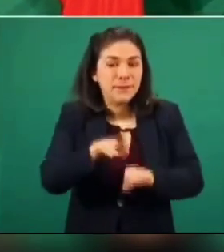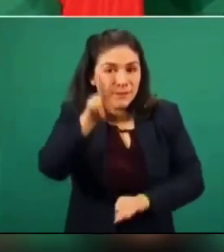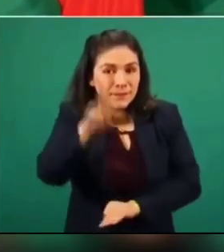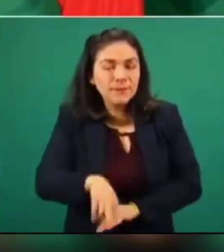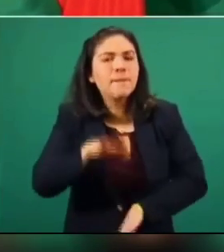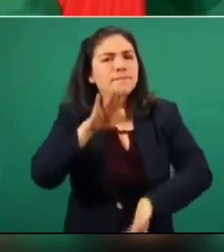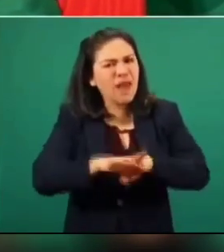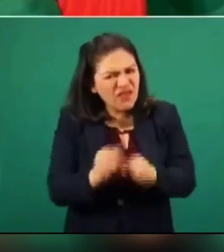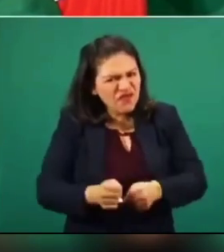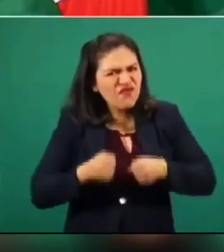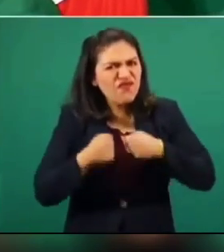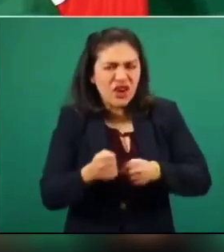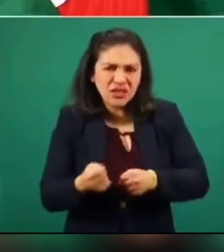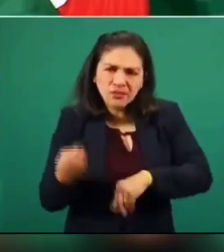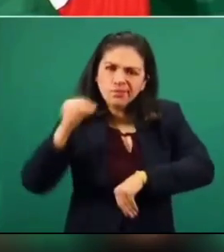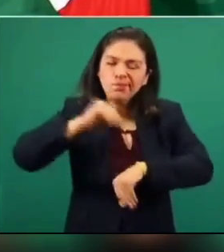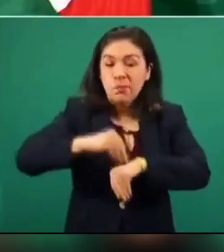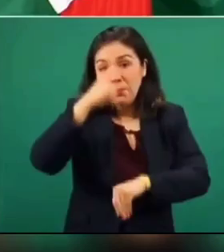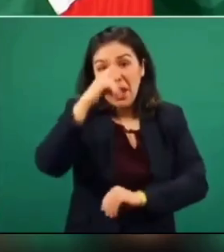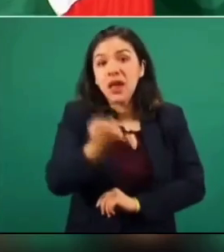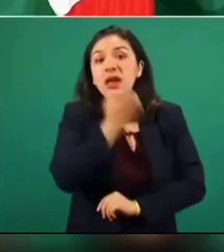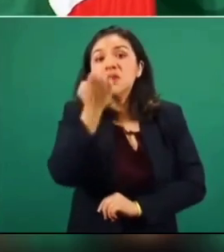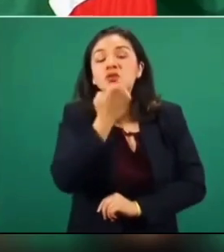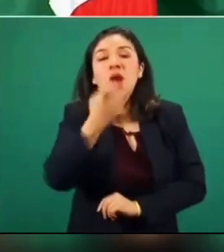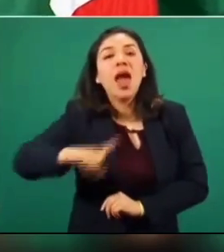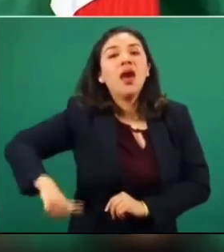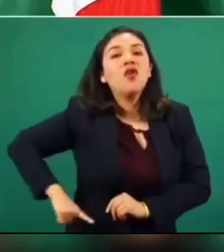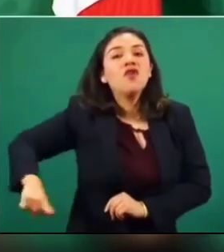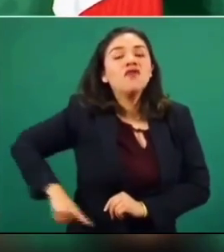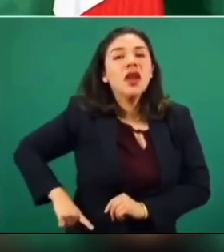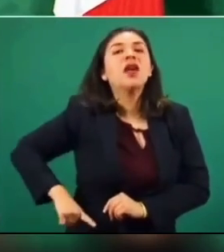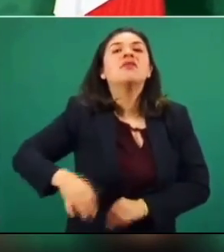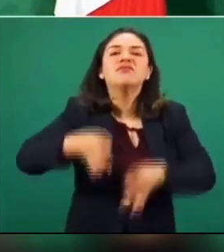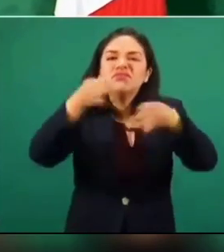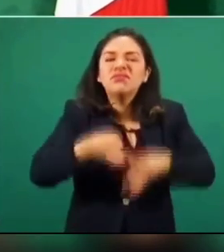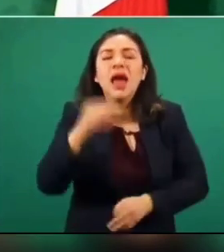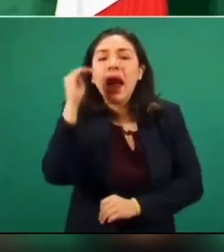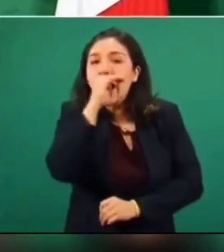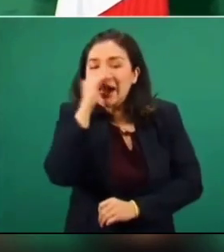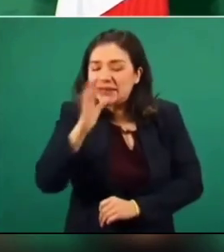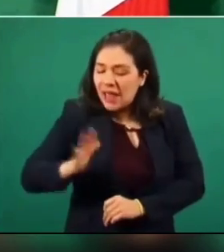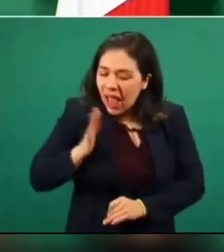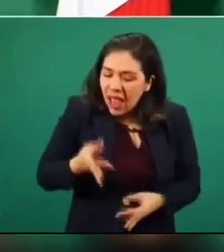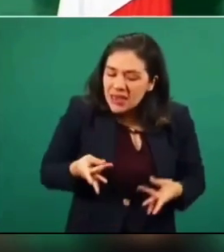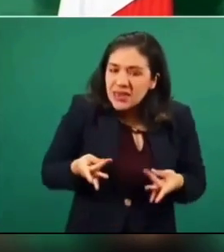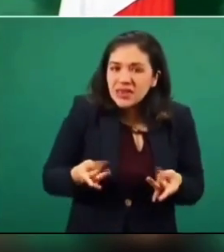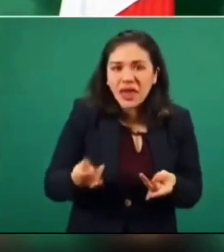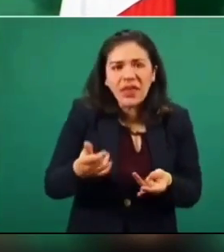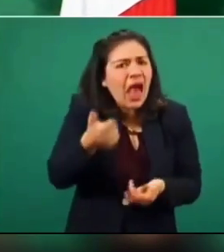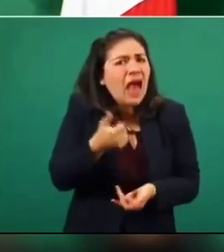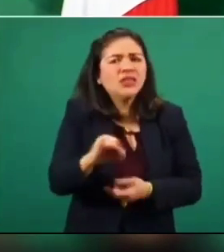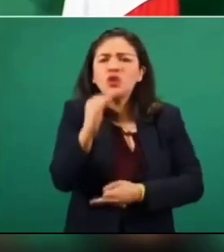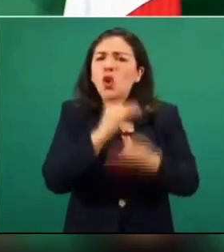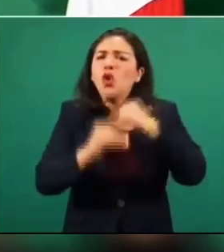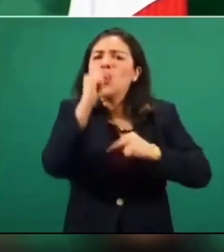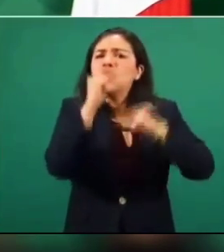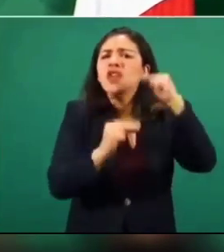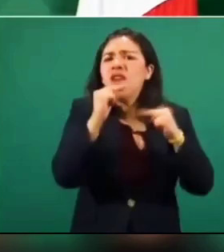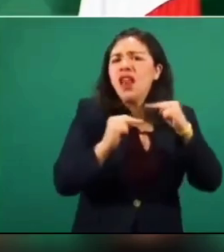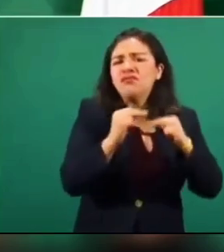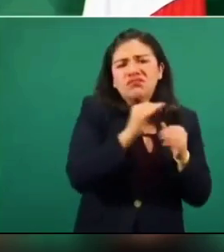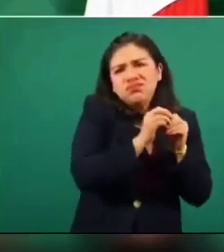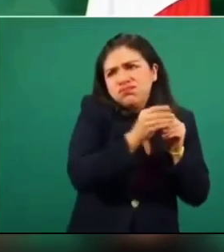fortalecer la educación pública, gratuita, de calidad en todos los niveles escolares. Entonces, yo pienso